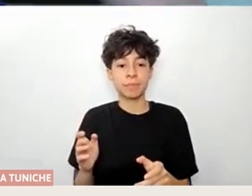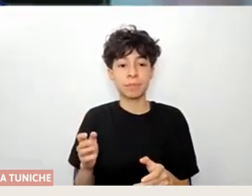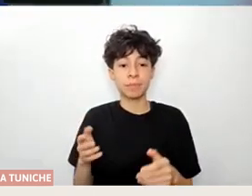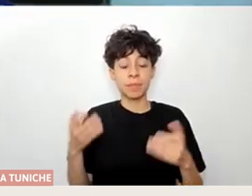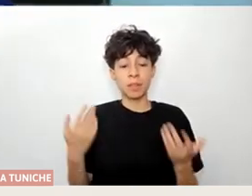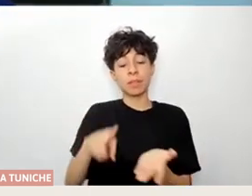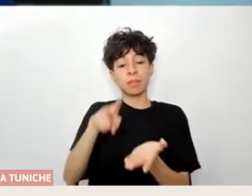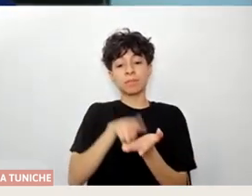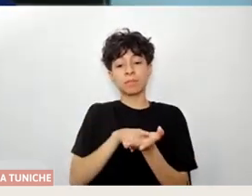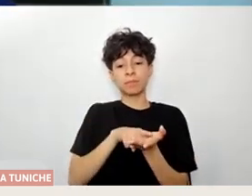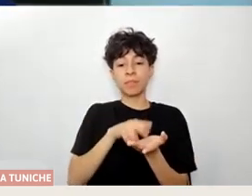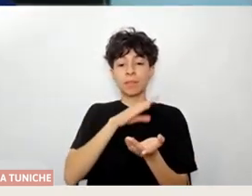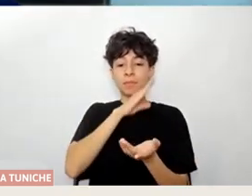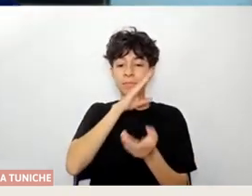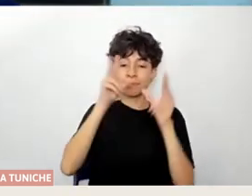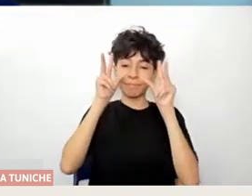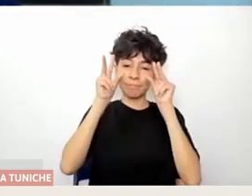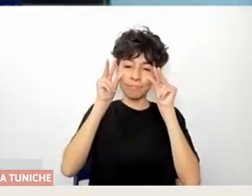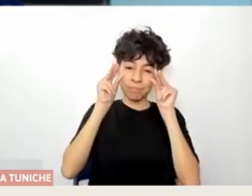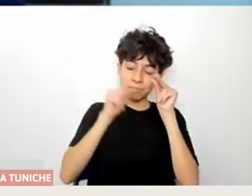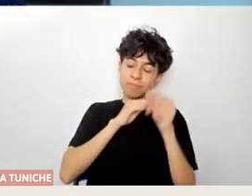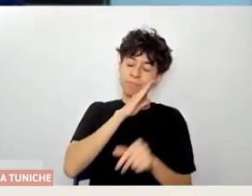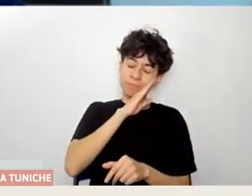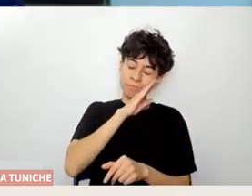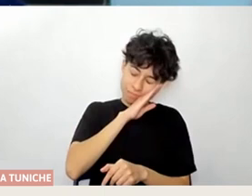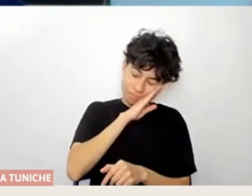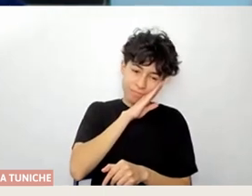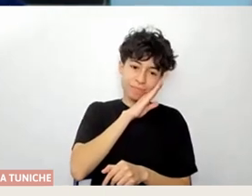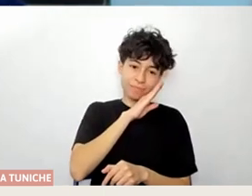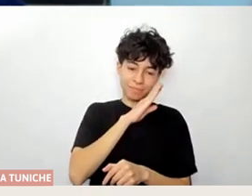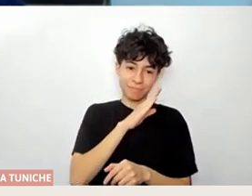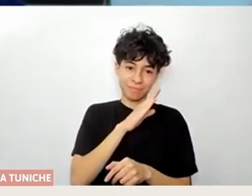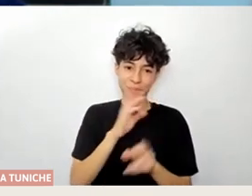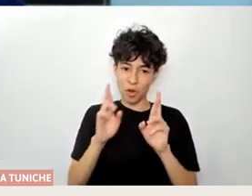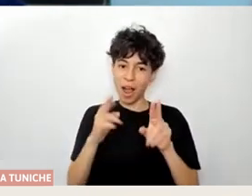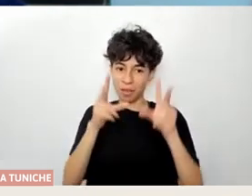ustedes se van a quedar dormidos o dormidas o dormidas espero